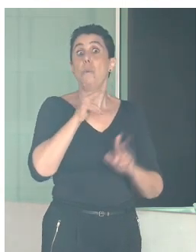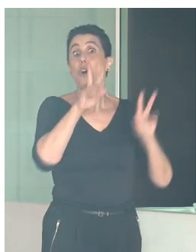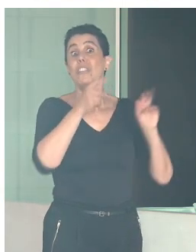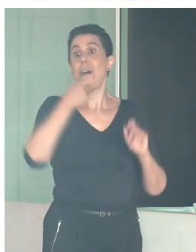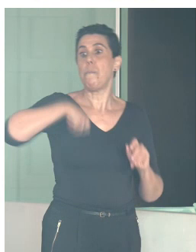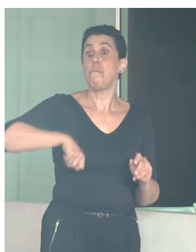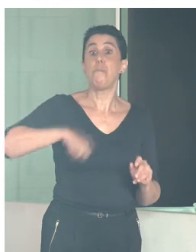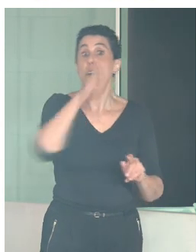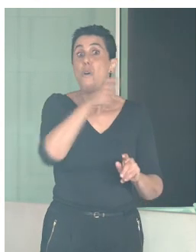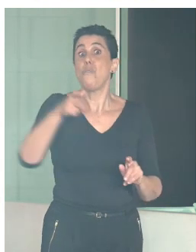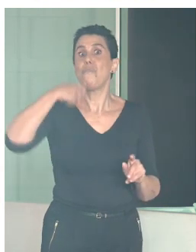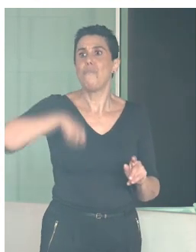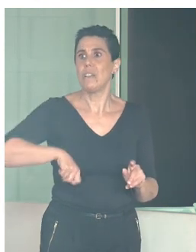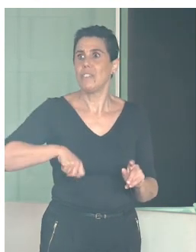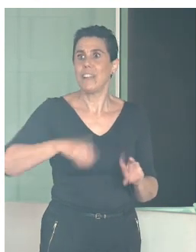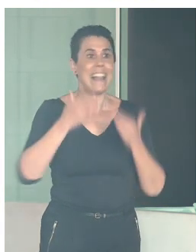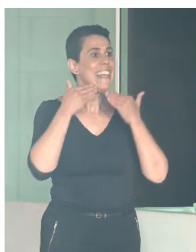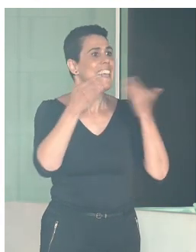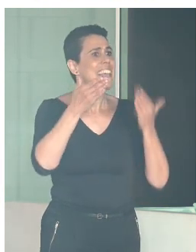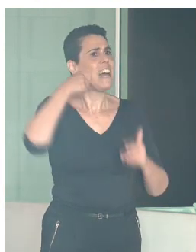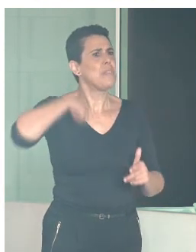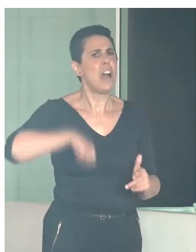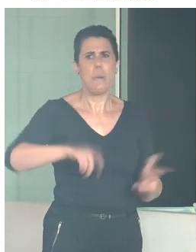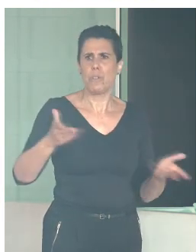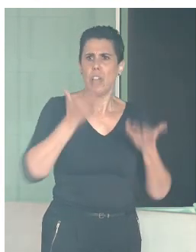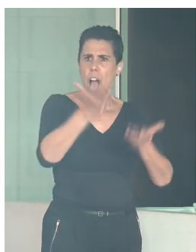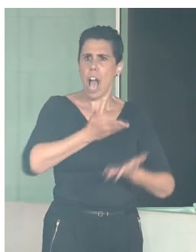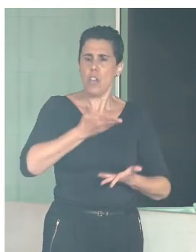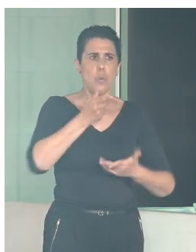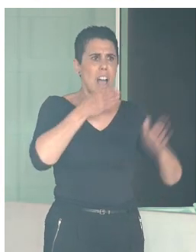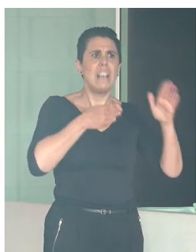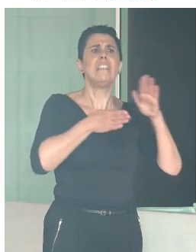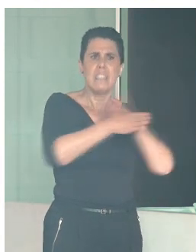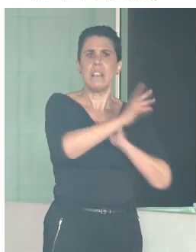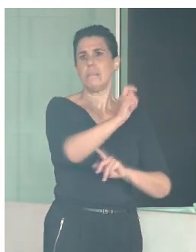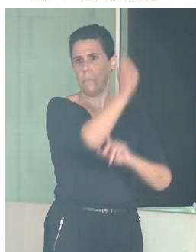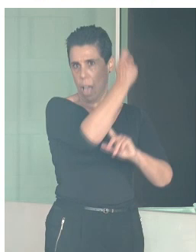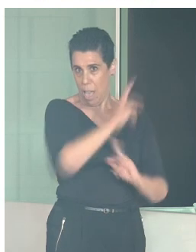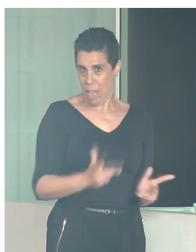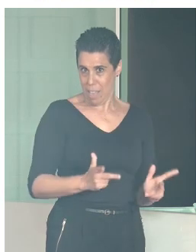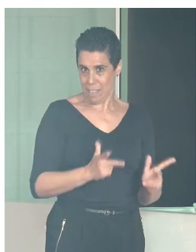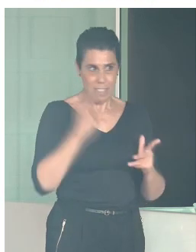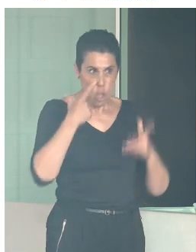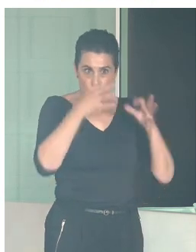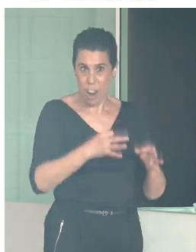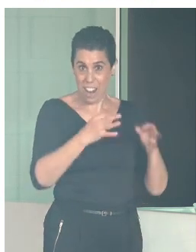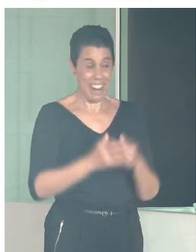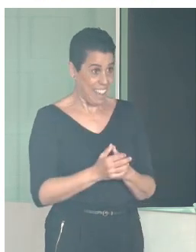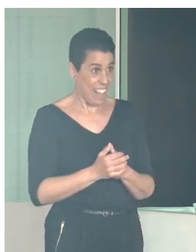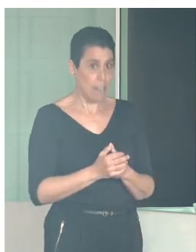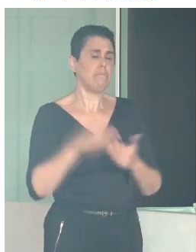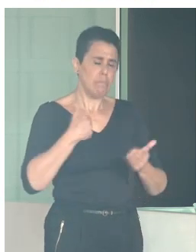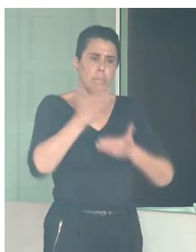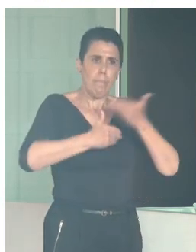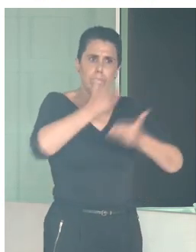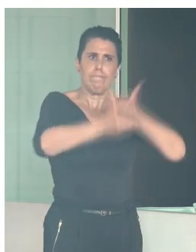al final, nos ayudan también a que esa accesibilidad pueda llegar a la práctica. Se avanzado mucho, pero también es verdad que